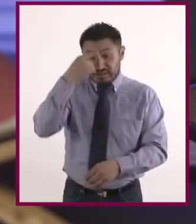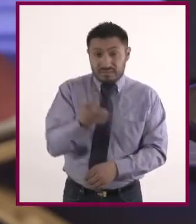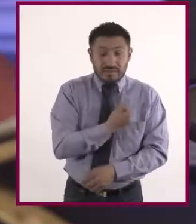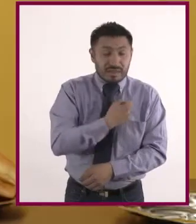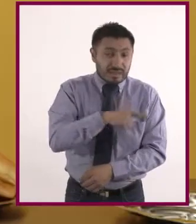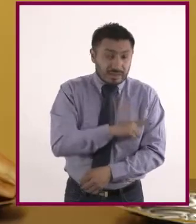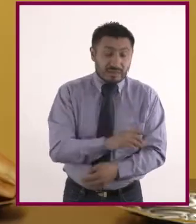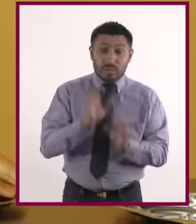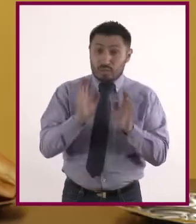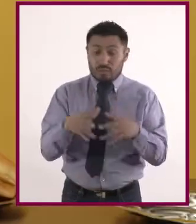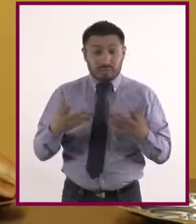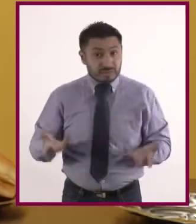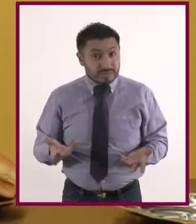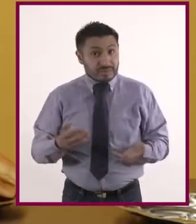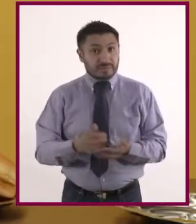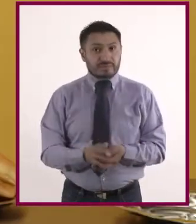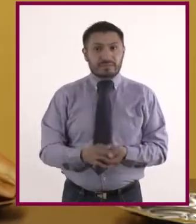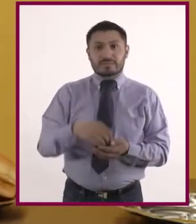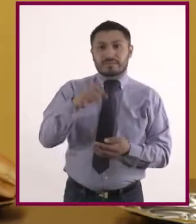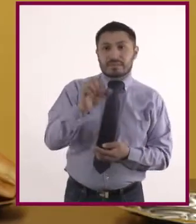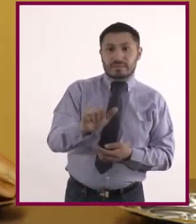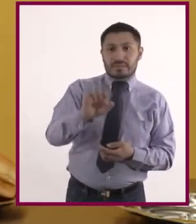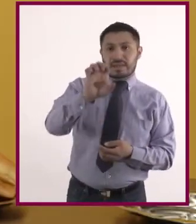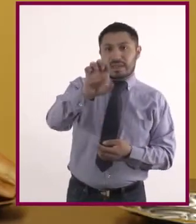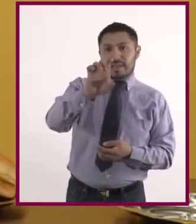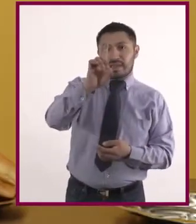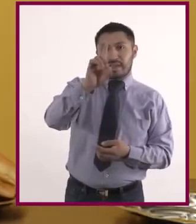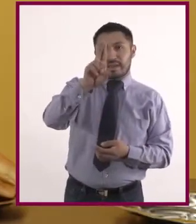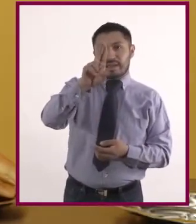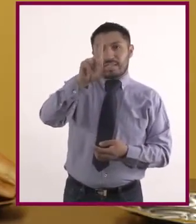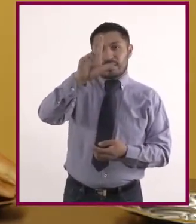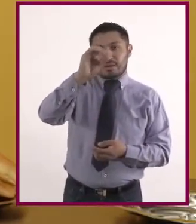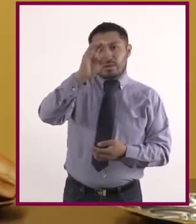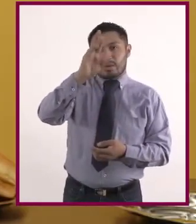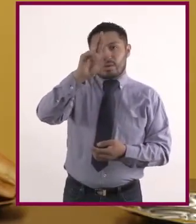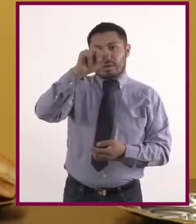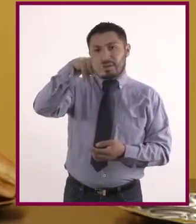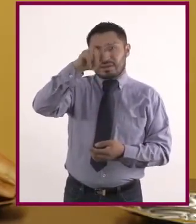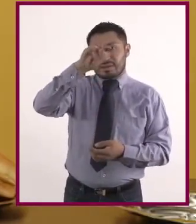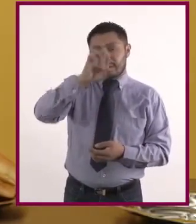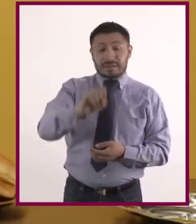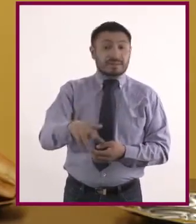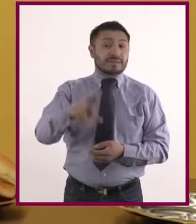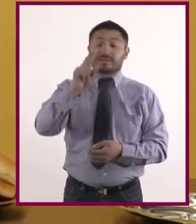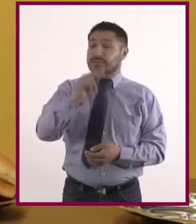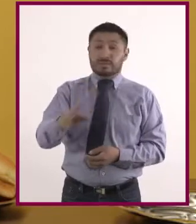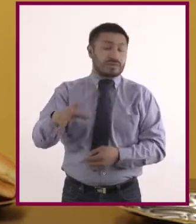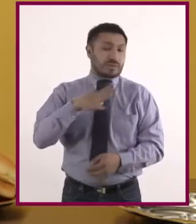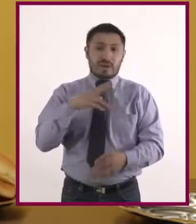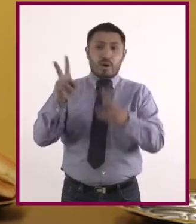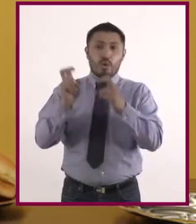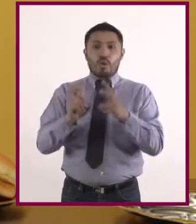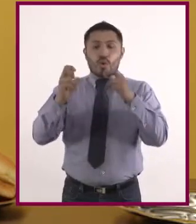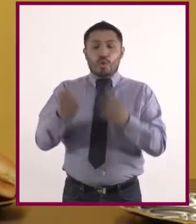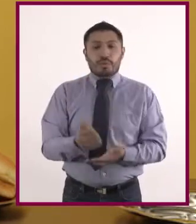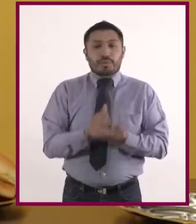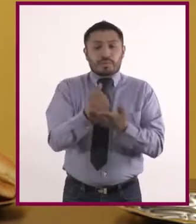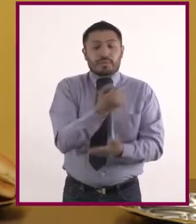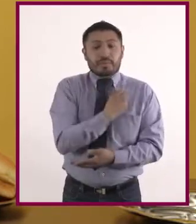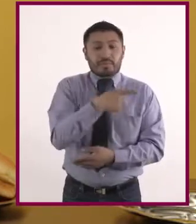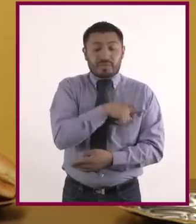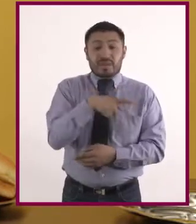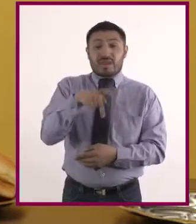la stevia? Los edulcorantes artificiales no tienen propiedades nutritivas, pero tampoco existen pruebas de que sean perjudiciales. Son sustitutos